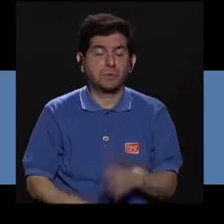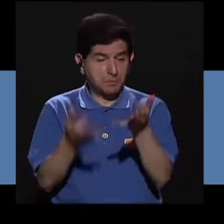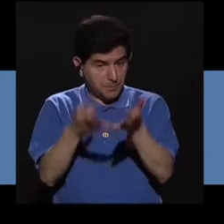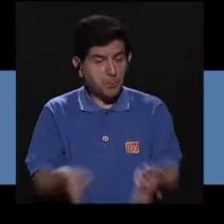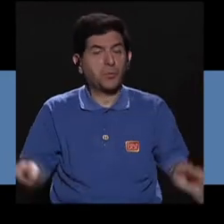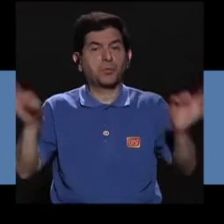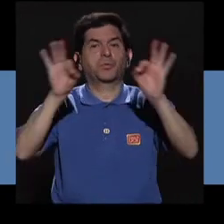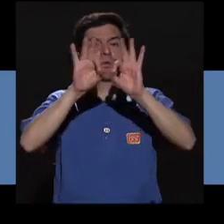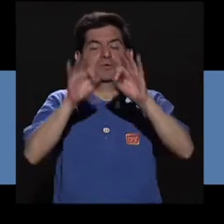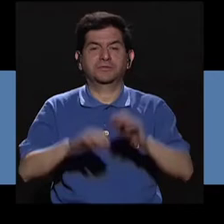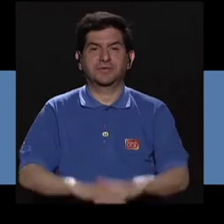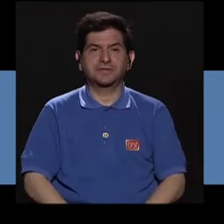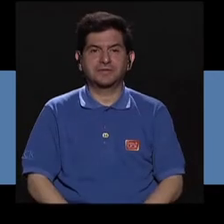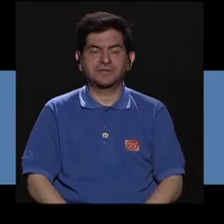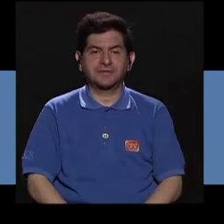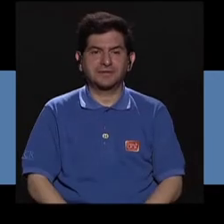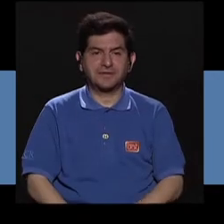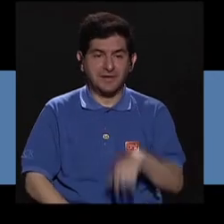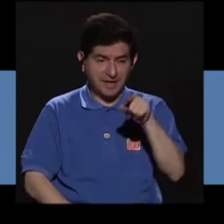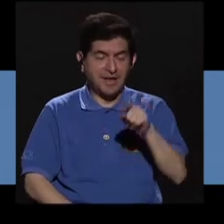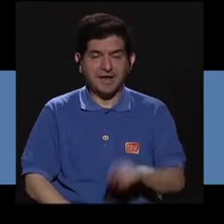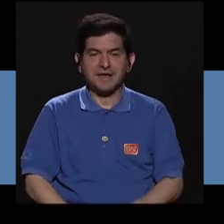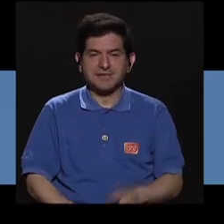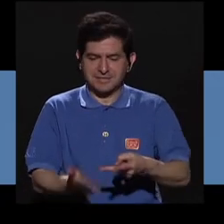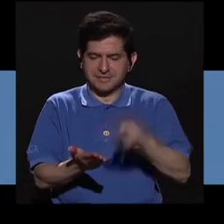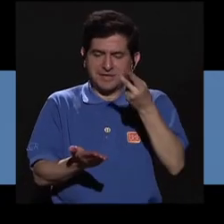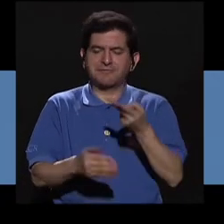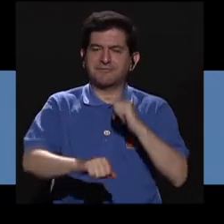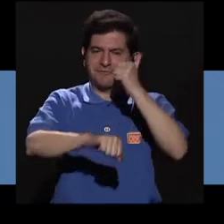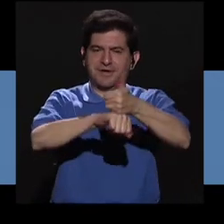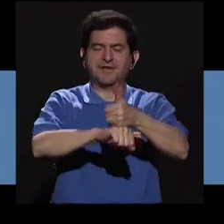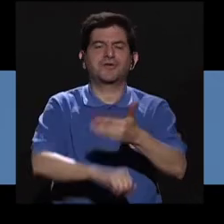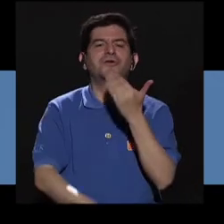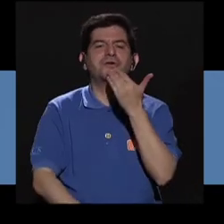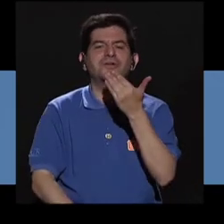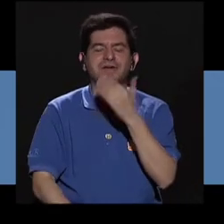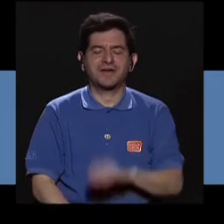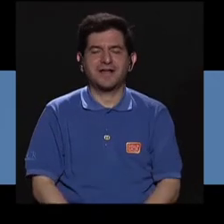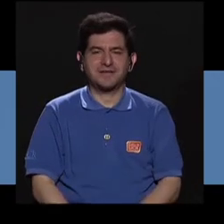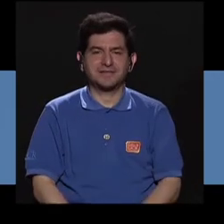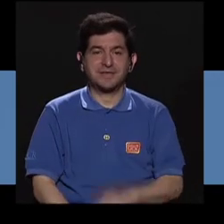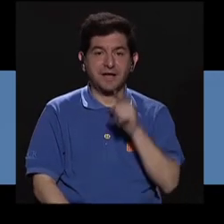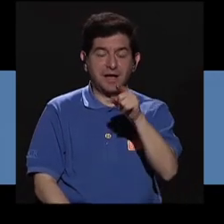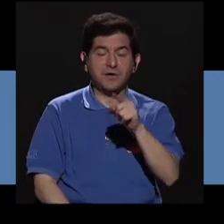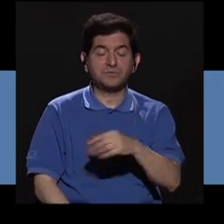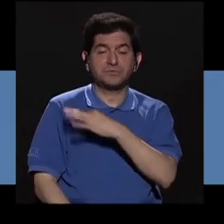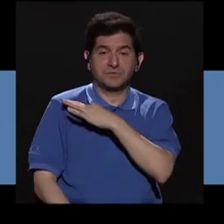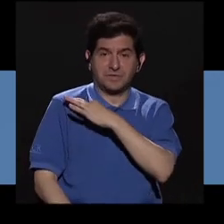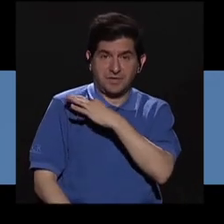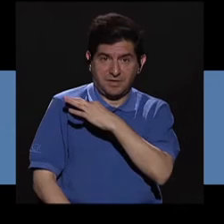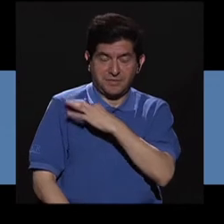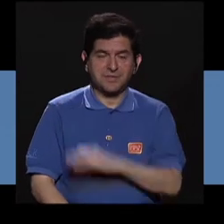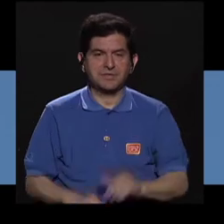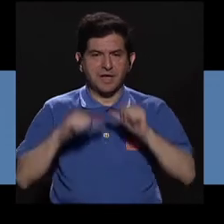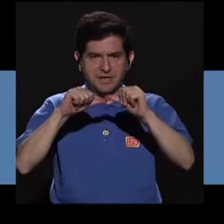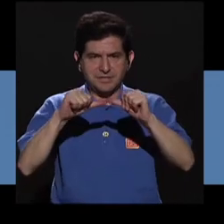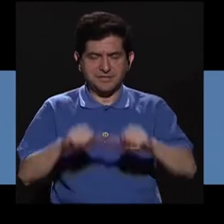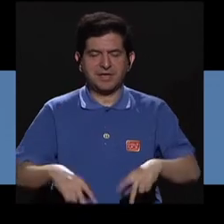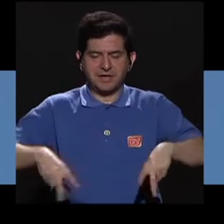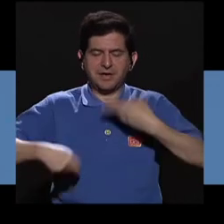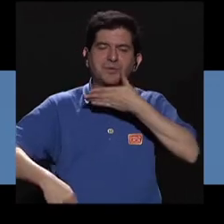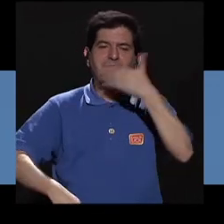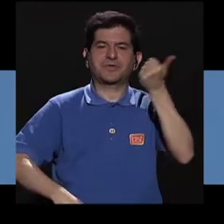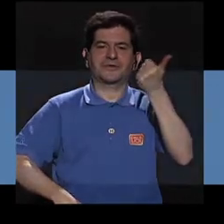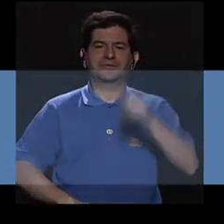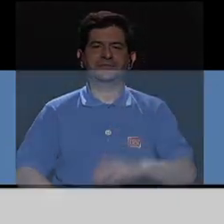importante que nos den ese valor. Muchas gracias, Andrea. Y a usted le invitamos a que continúe con más